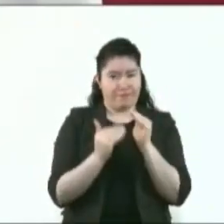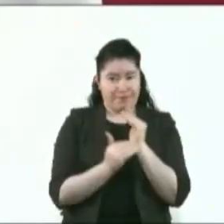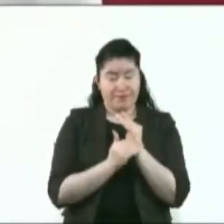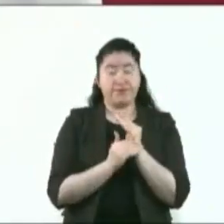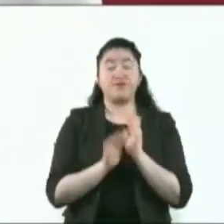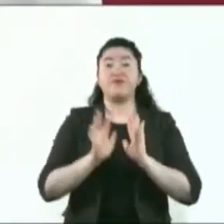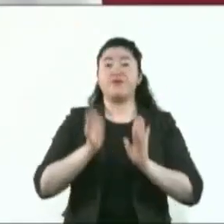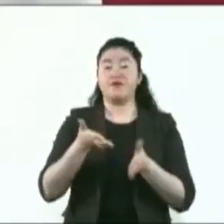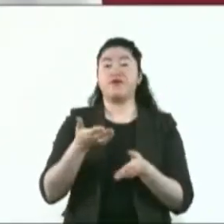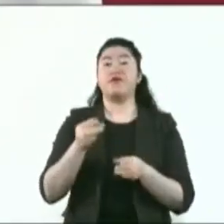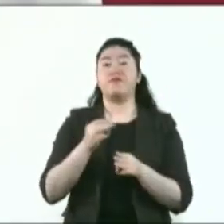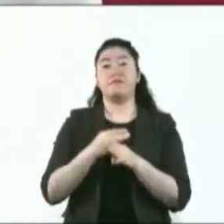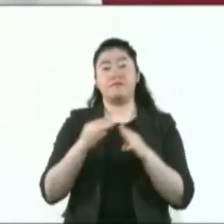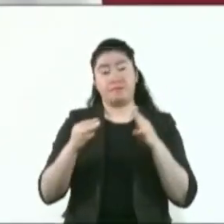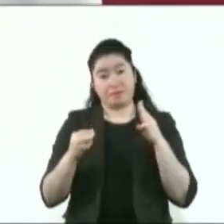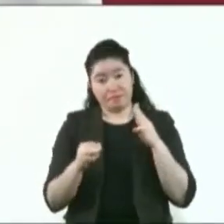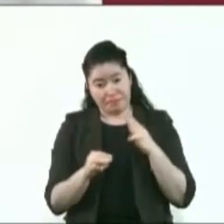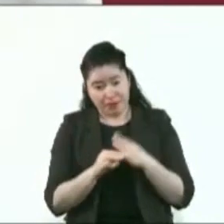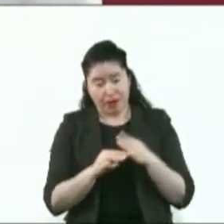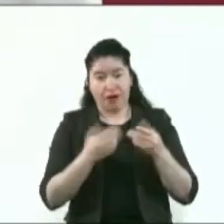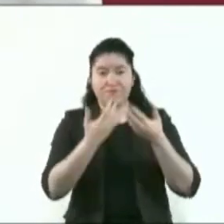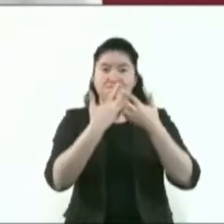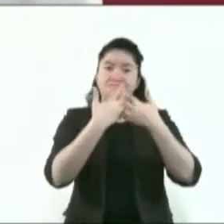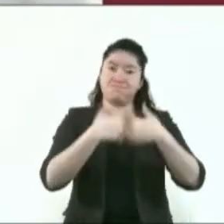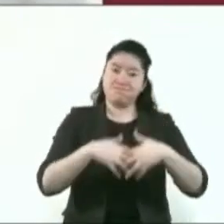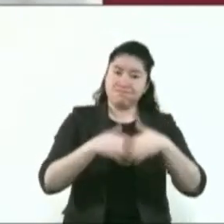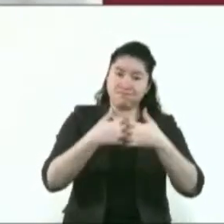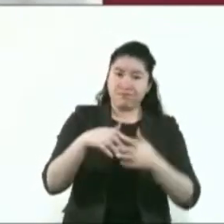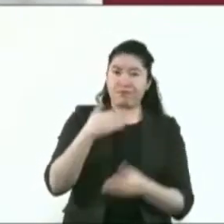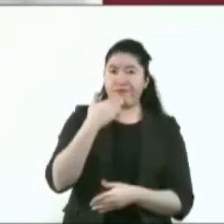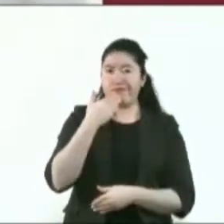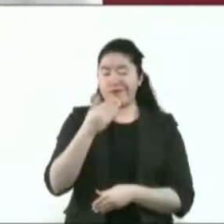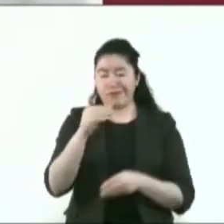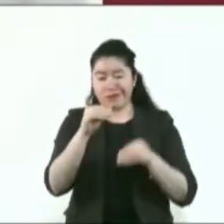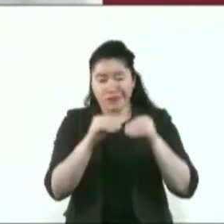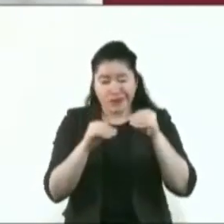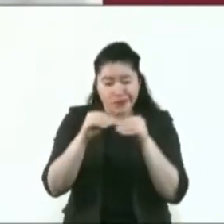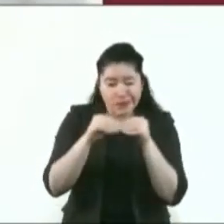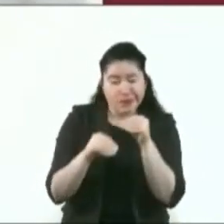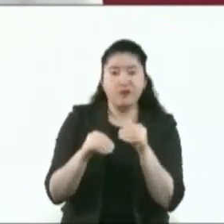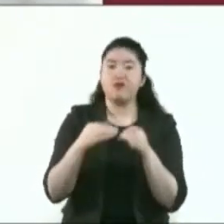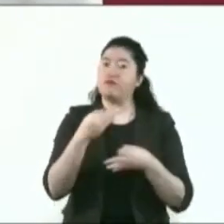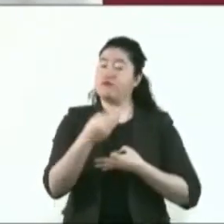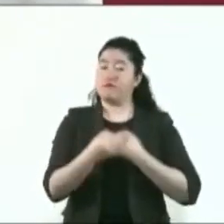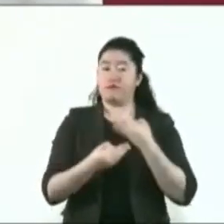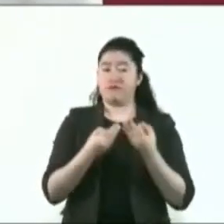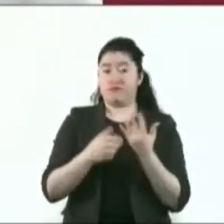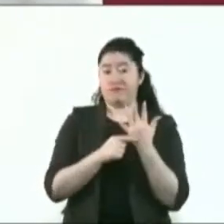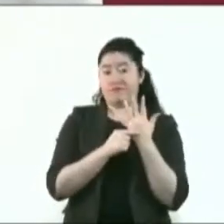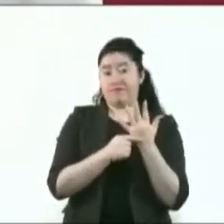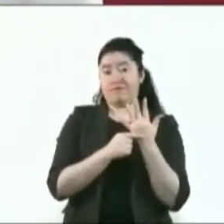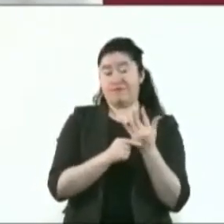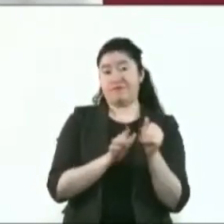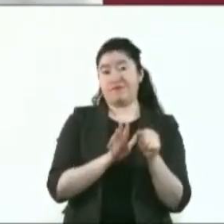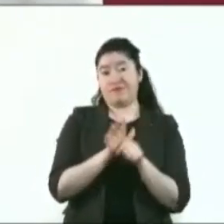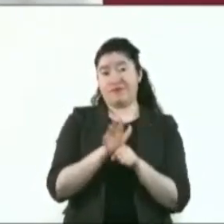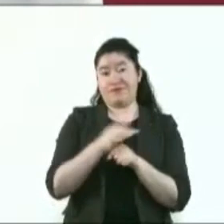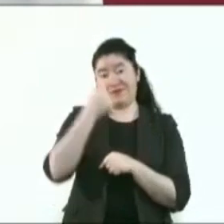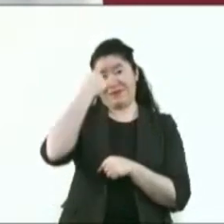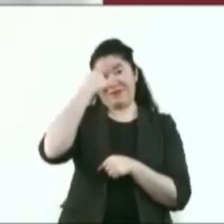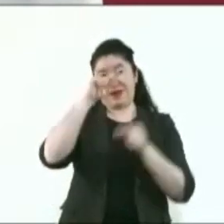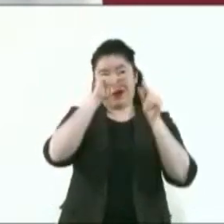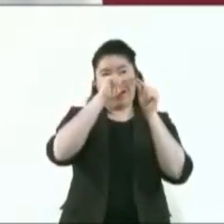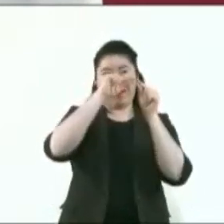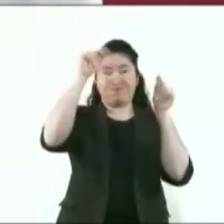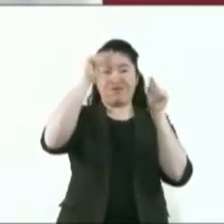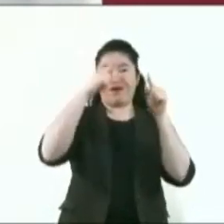fabricando en los talleres de la empresa lo que determina el apuntalamiento que se tiene